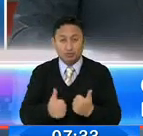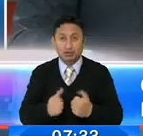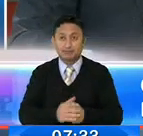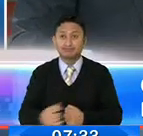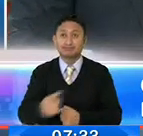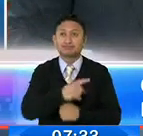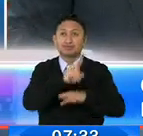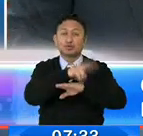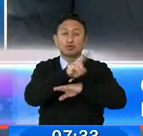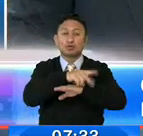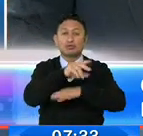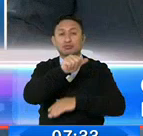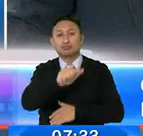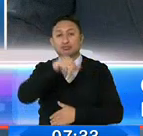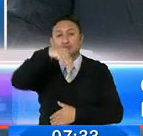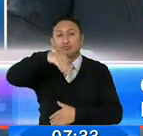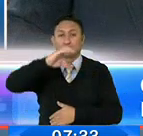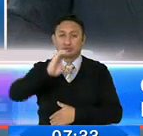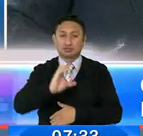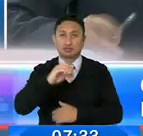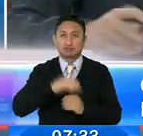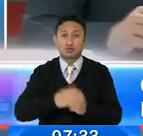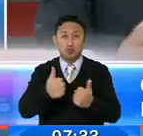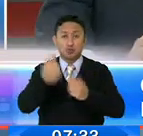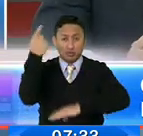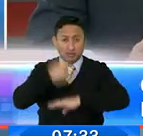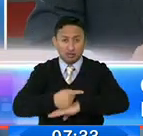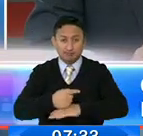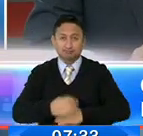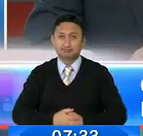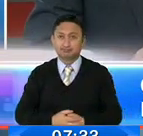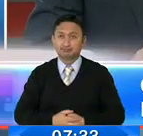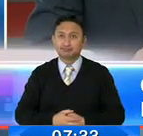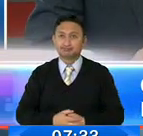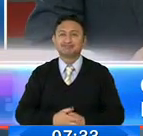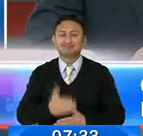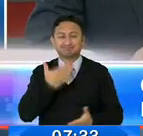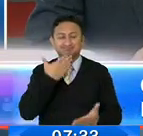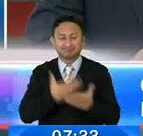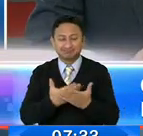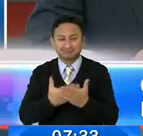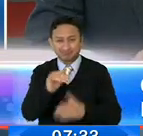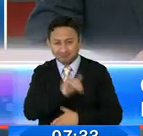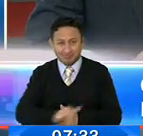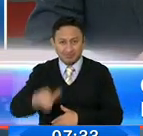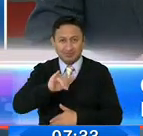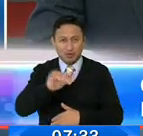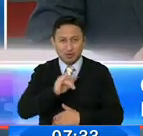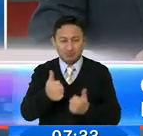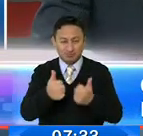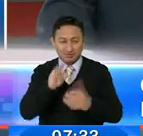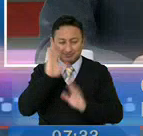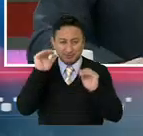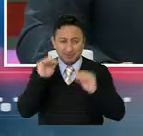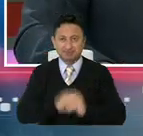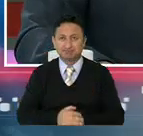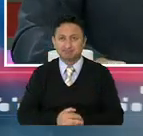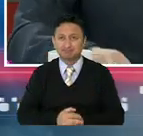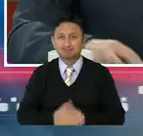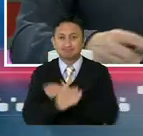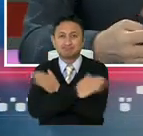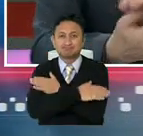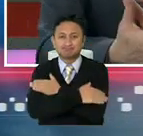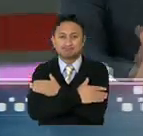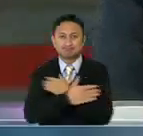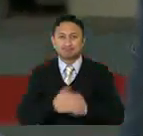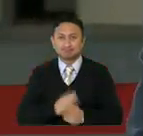la supervisora de la agencia Metropolitana de Control. Que tenga un buen día, abogada. Gracias, igual Roberto, a todos que estén muy bien, hasta luego. Un abrazo. Vamos a un